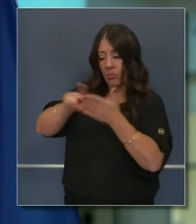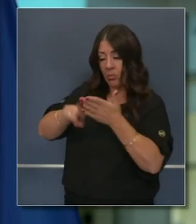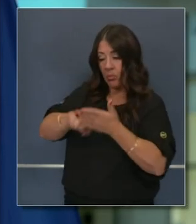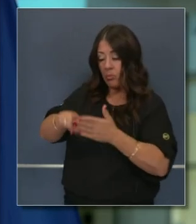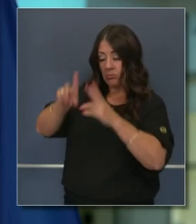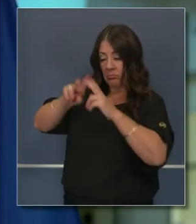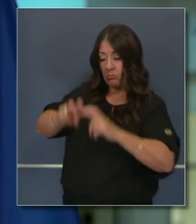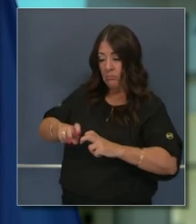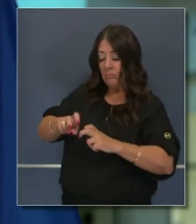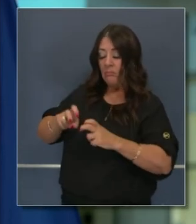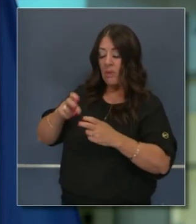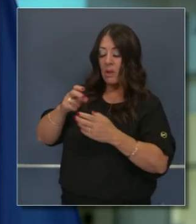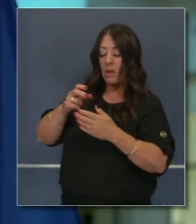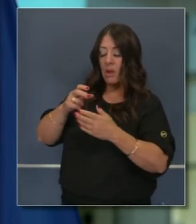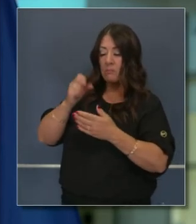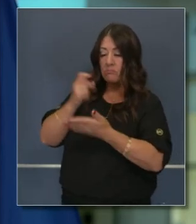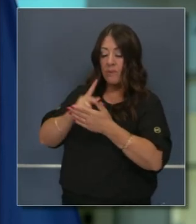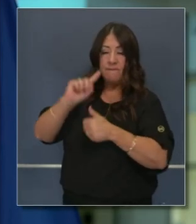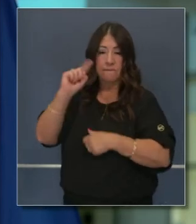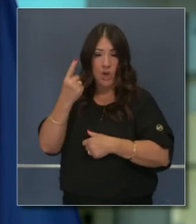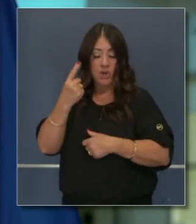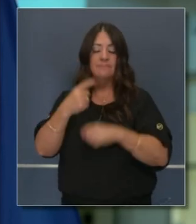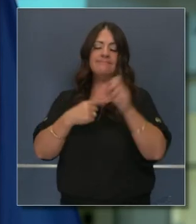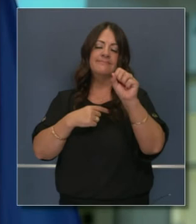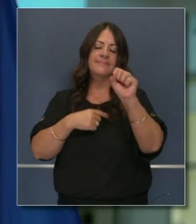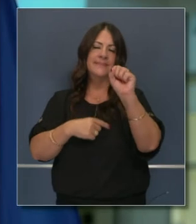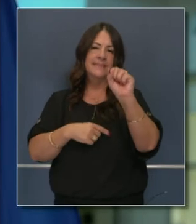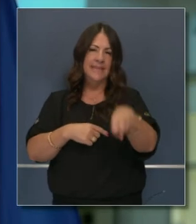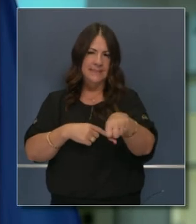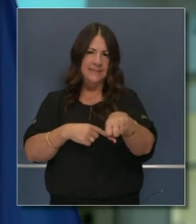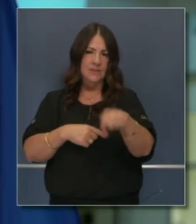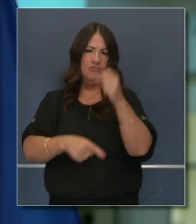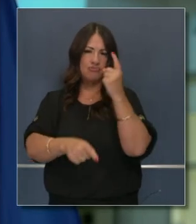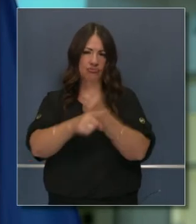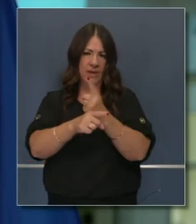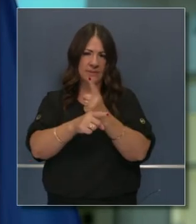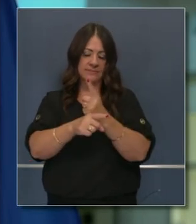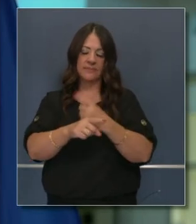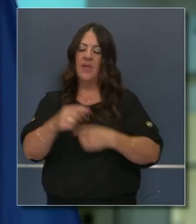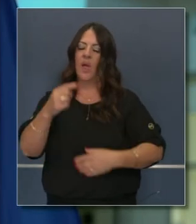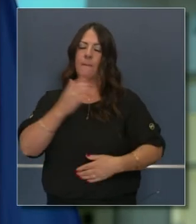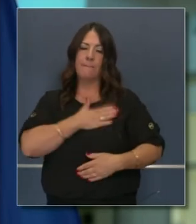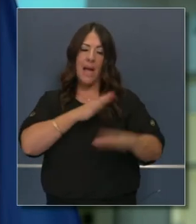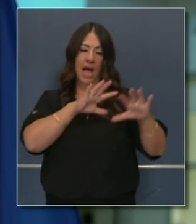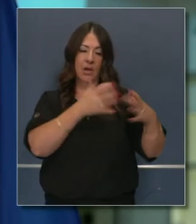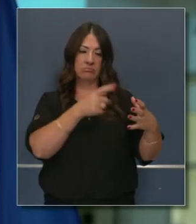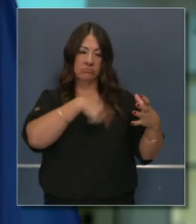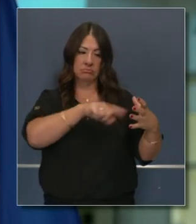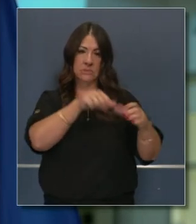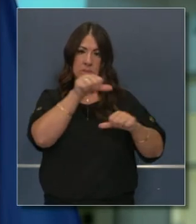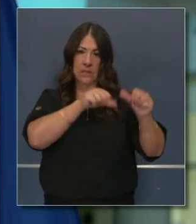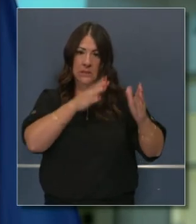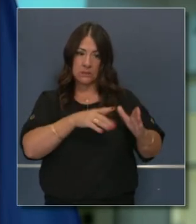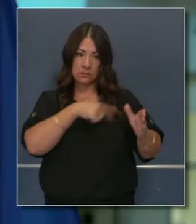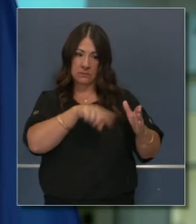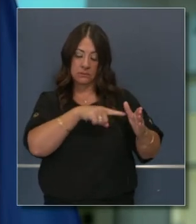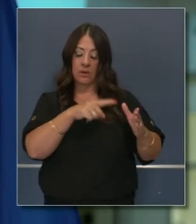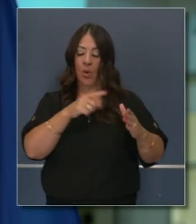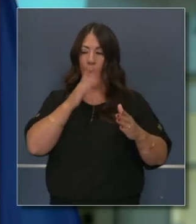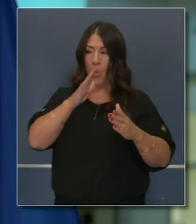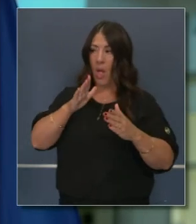tenemos un comité que ya está funcionando. Estaremos revisando las declaraciones o aseveraciones que se harán e independientemente